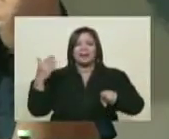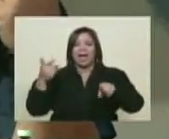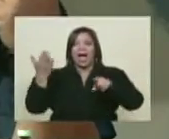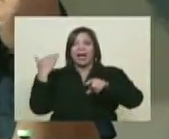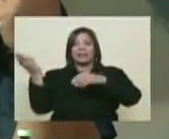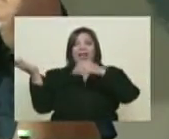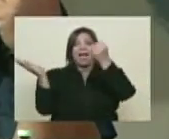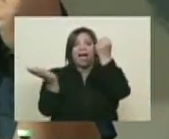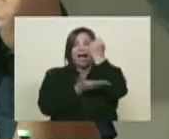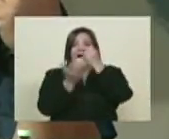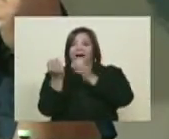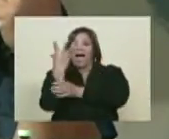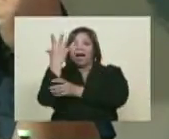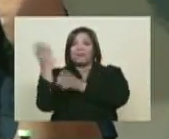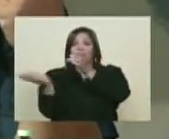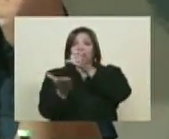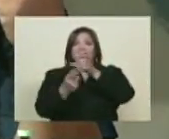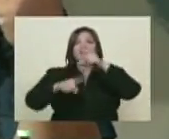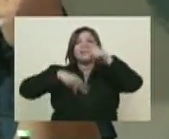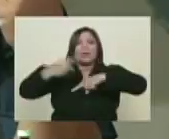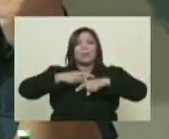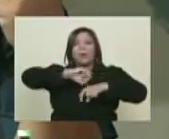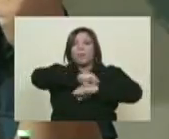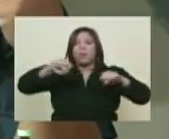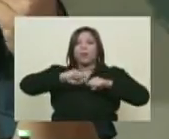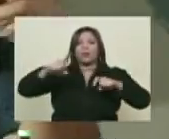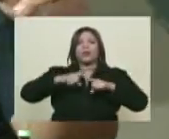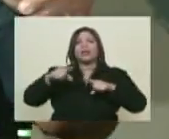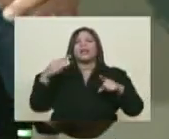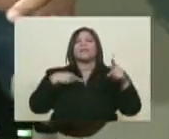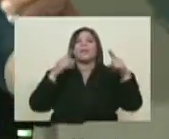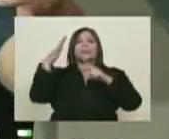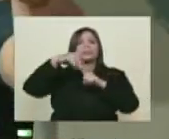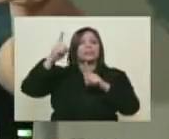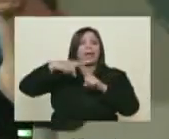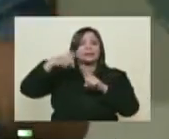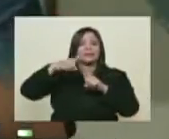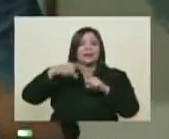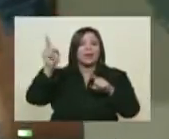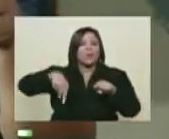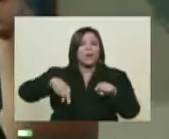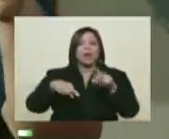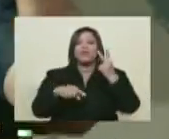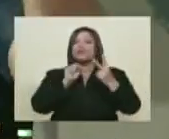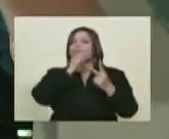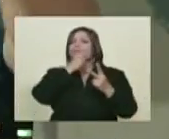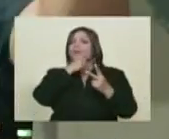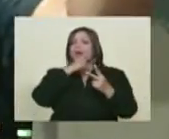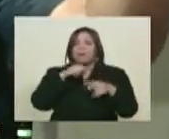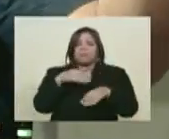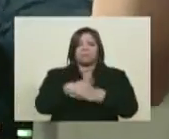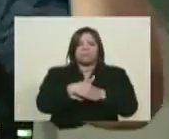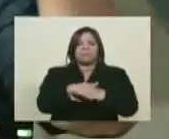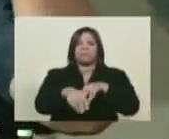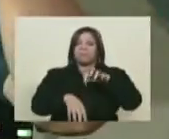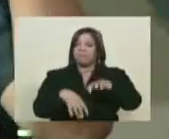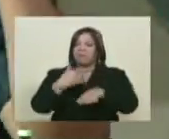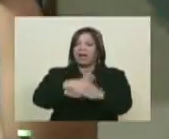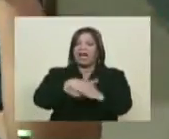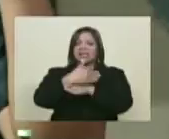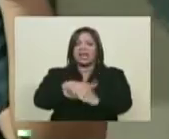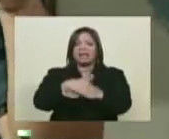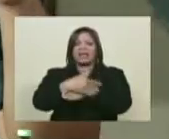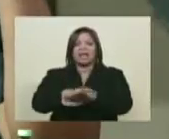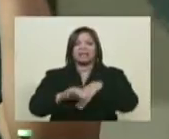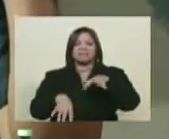en el Eureka, en Rubio, en el estado Táchira, cuando dos viejos, dos pordioseros que andaban entre Villa del Rosario,